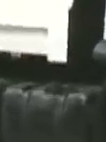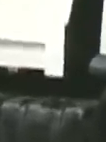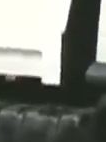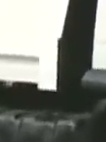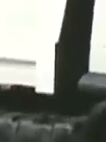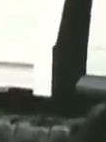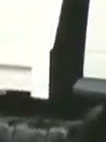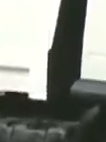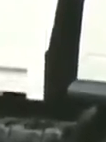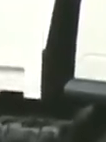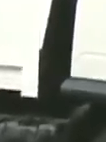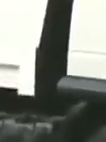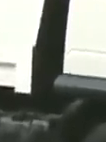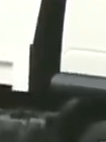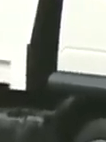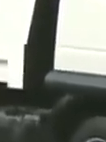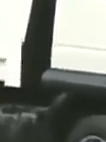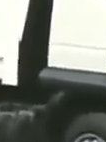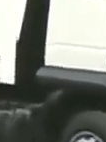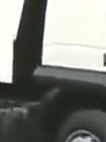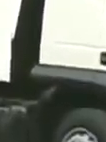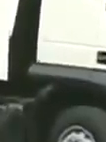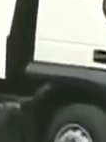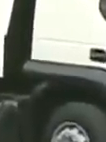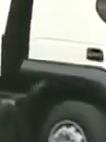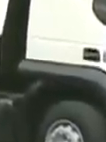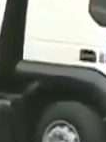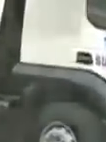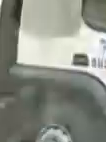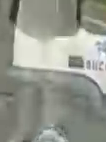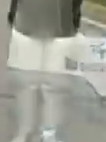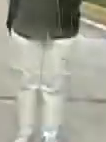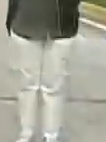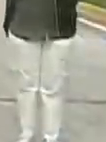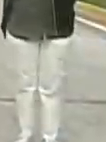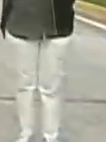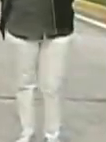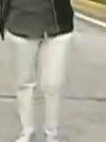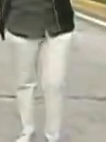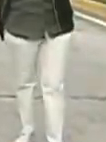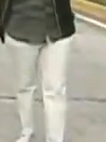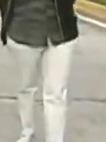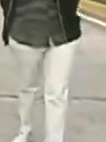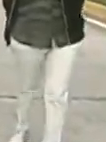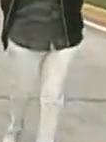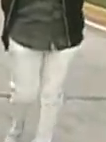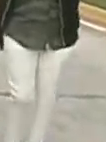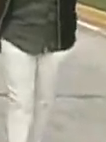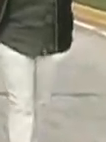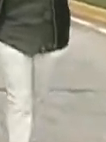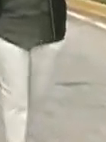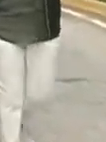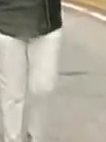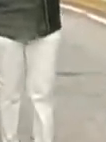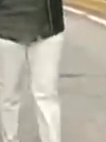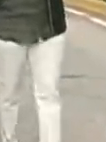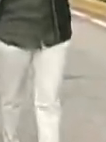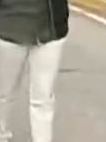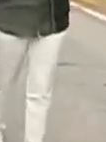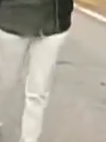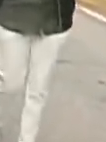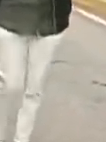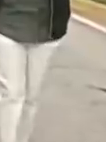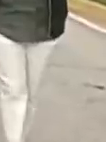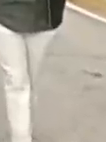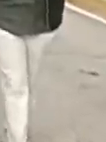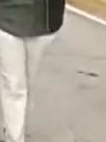venciendo sanciones, venciendo bloqueos, aquí están para Caracas, para